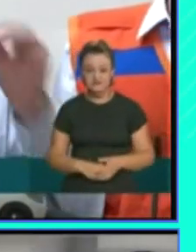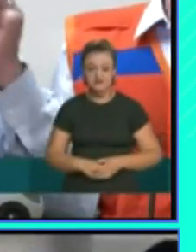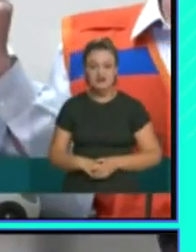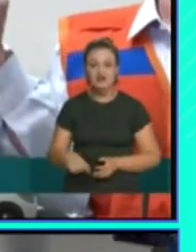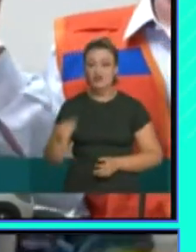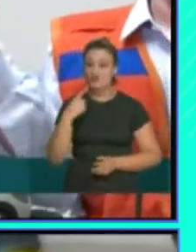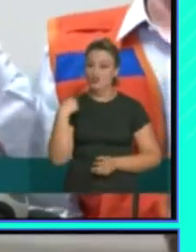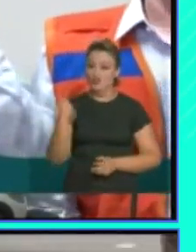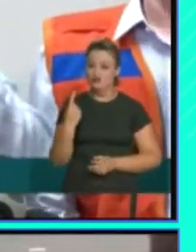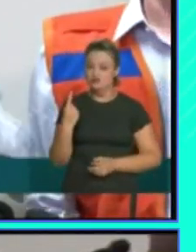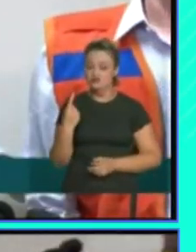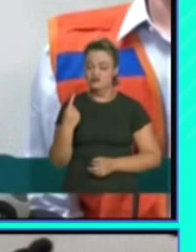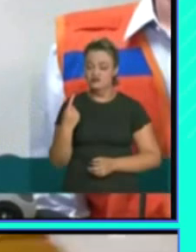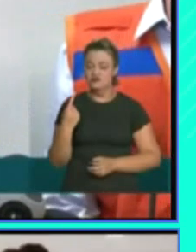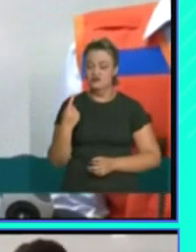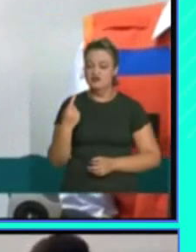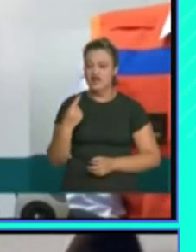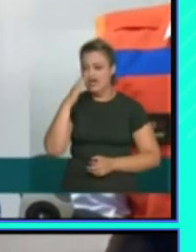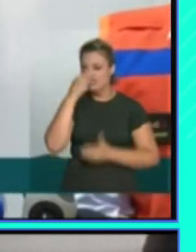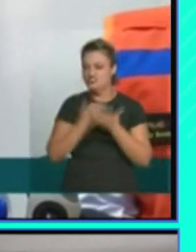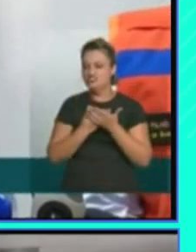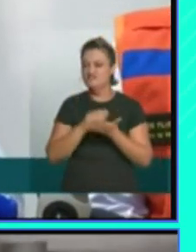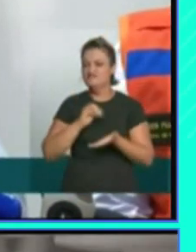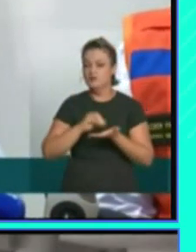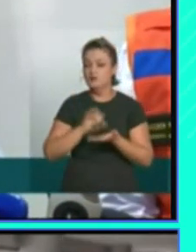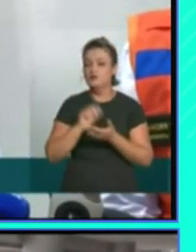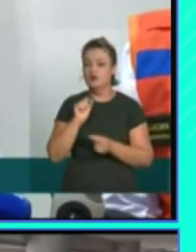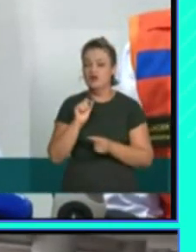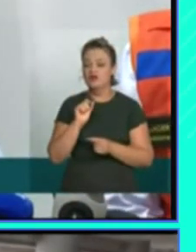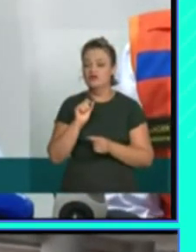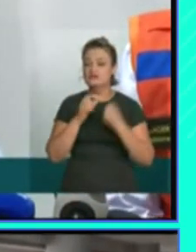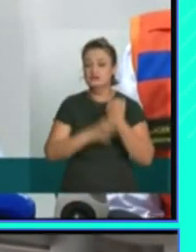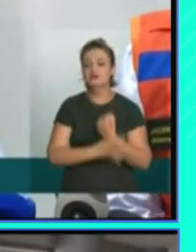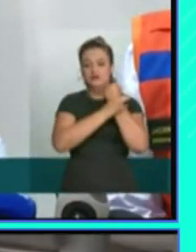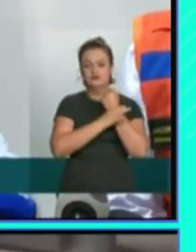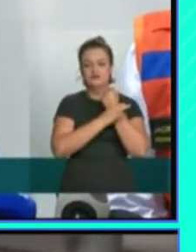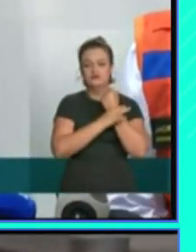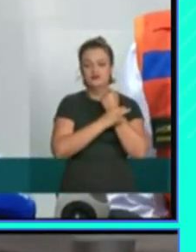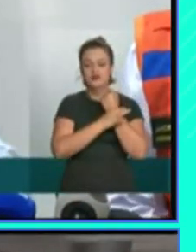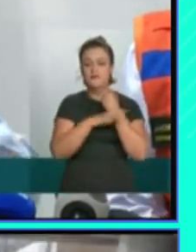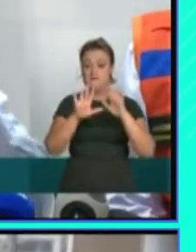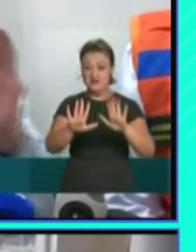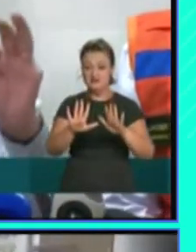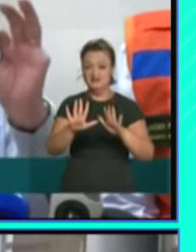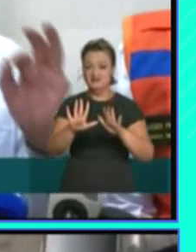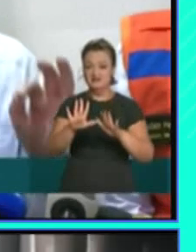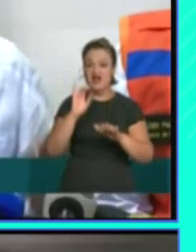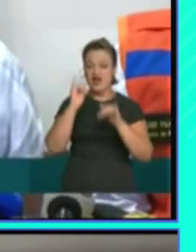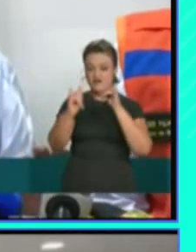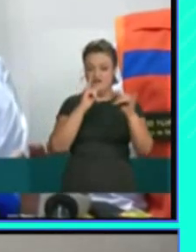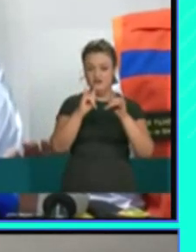de un golpe militar contra el gobierno de Lula. El presidente repudió el ataque, lo calificó como un acto